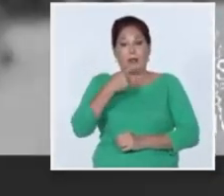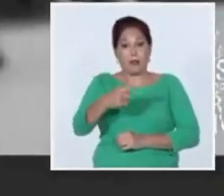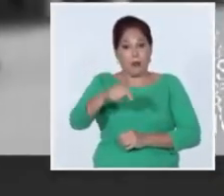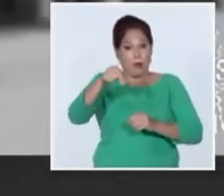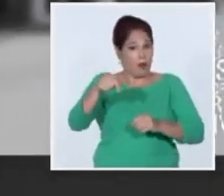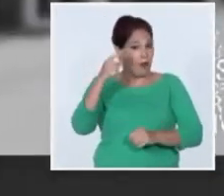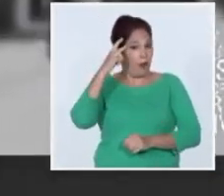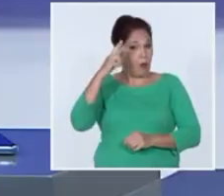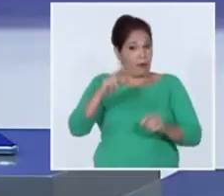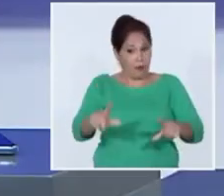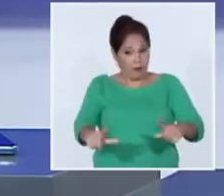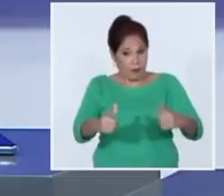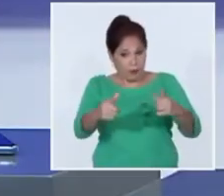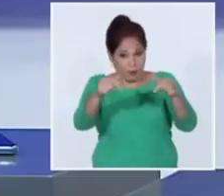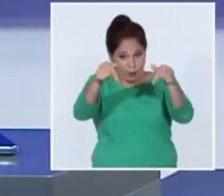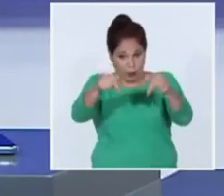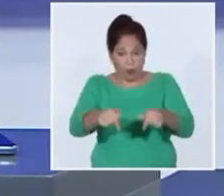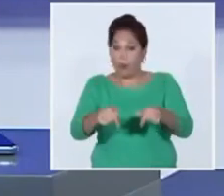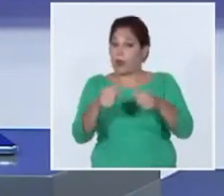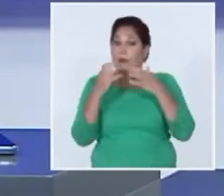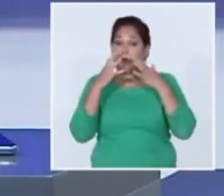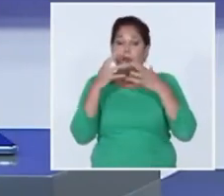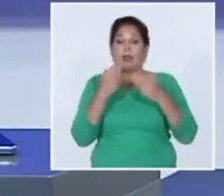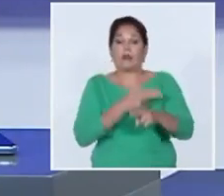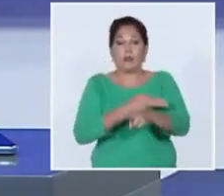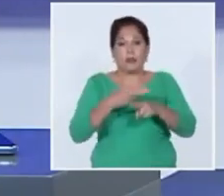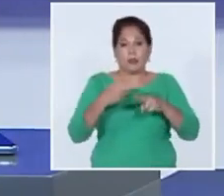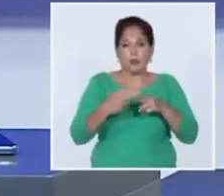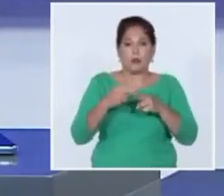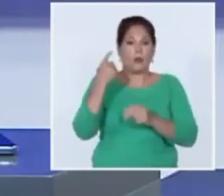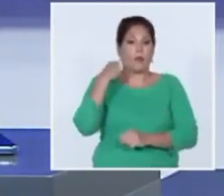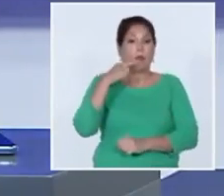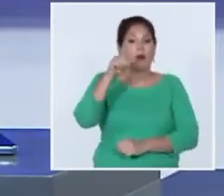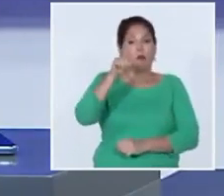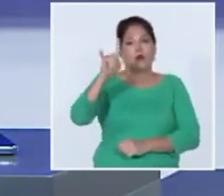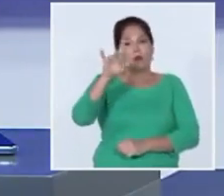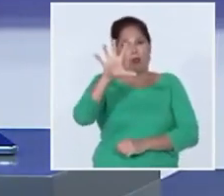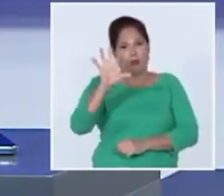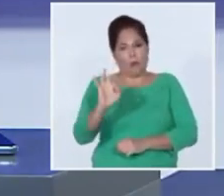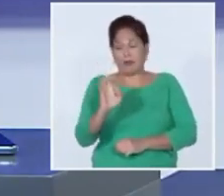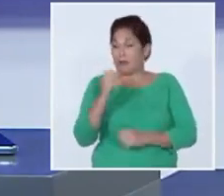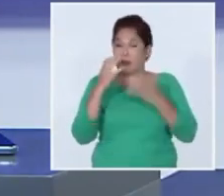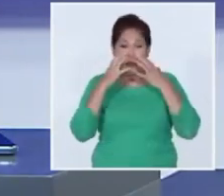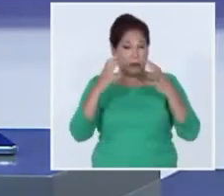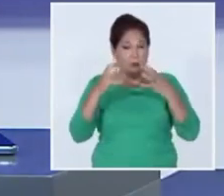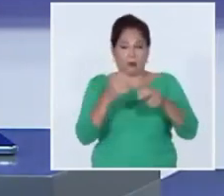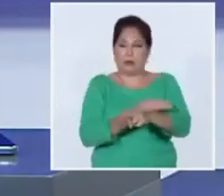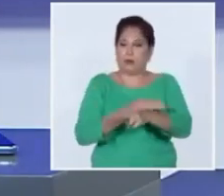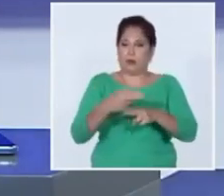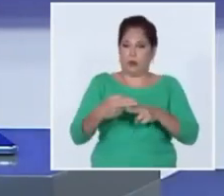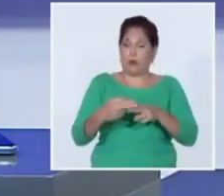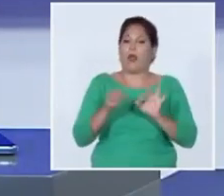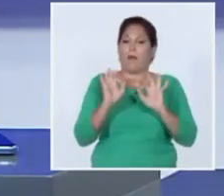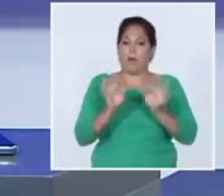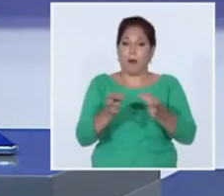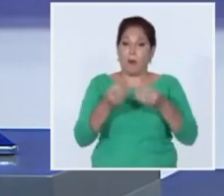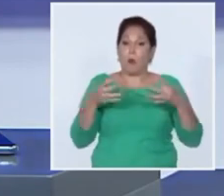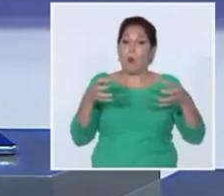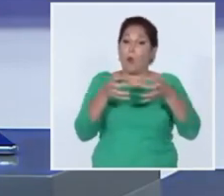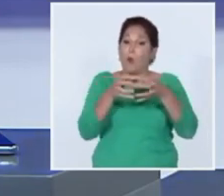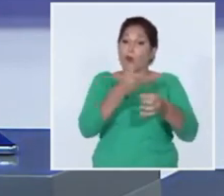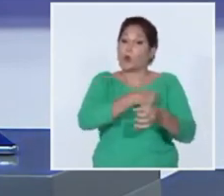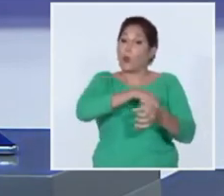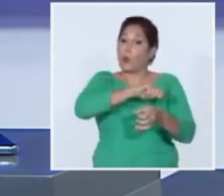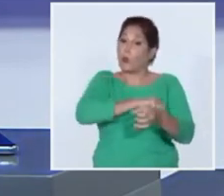una de las hazañas más valerosas de la década de los años 50 del siglo pasado la acción demostró que la unidad popular era el